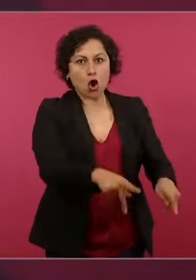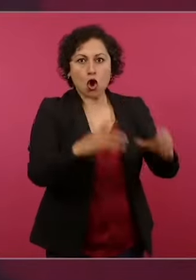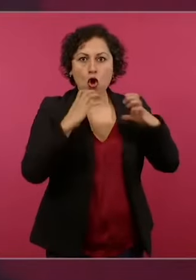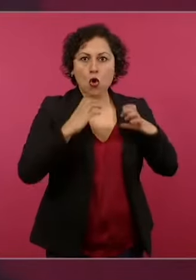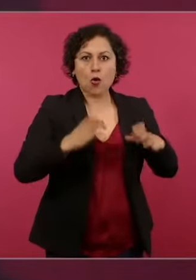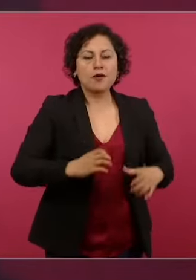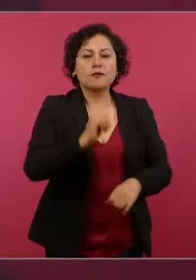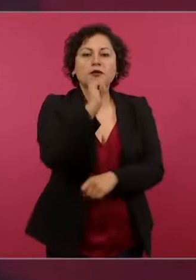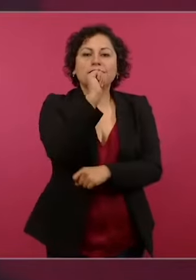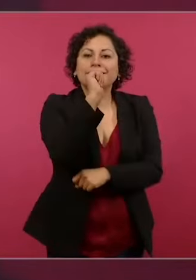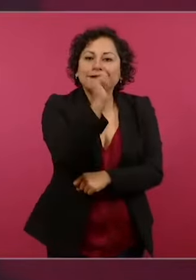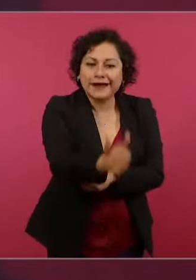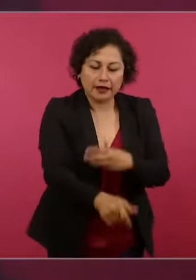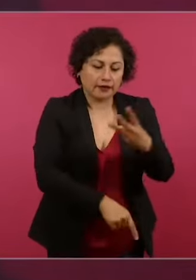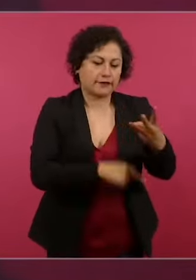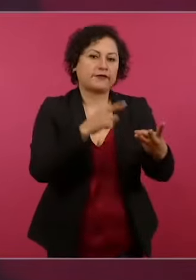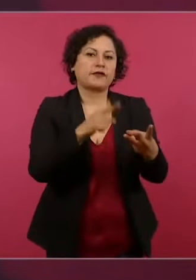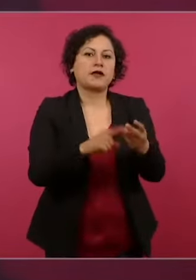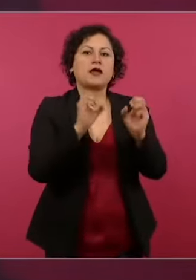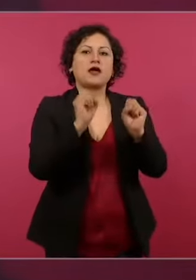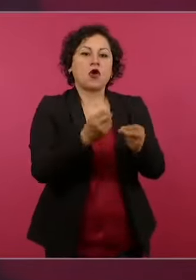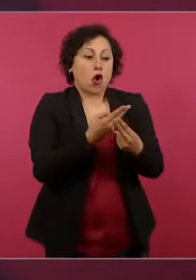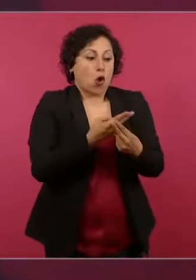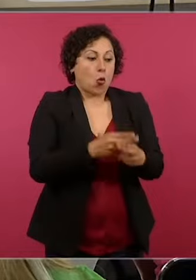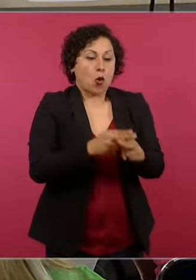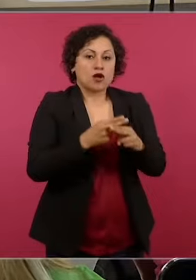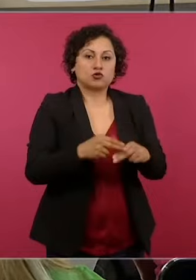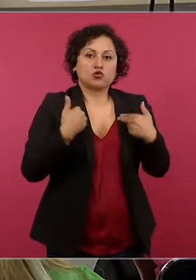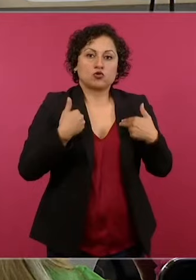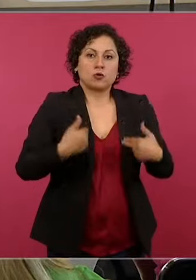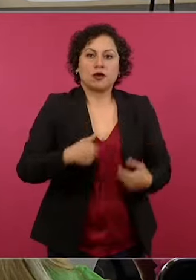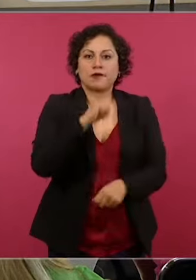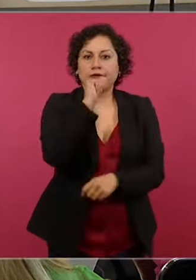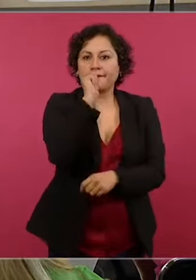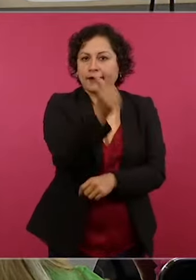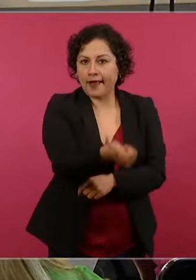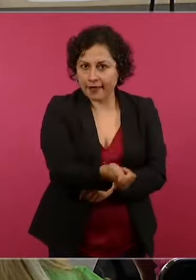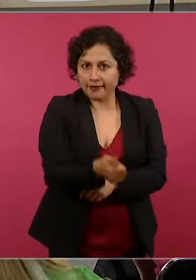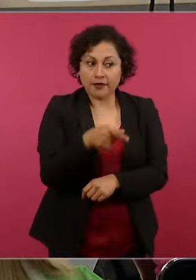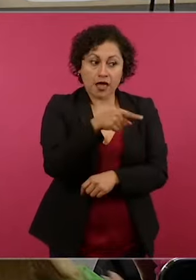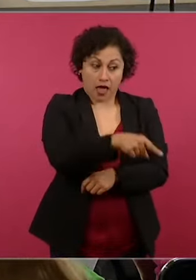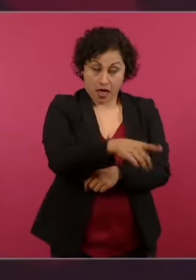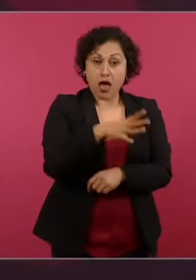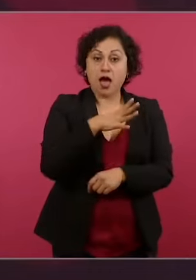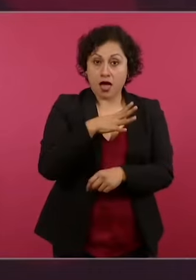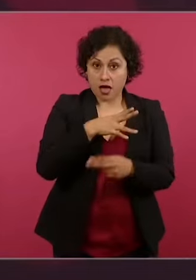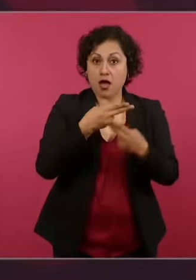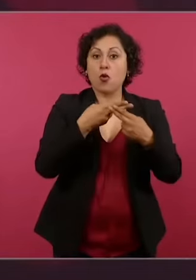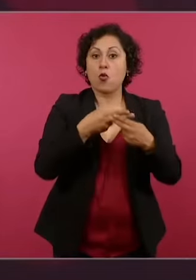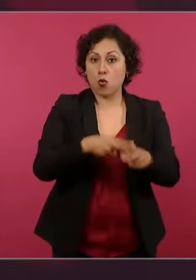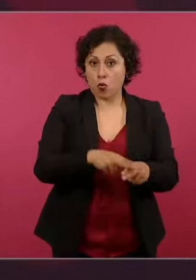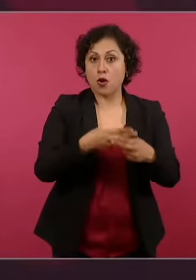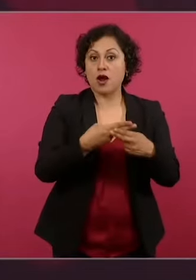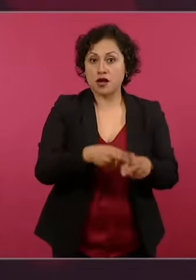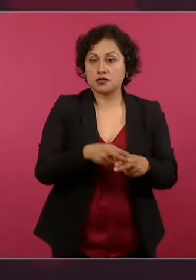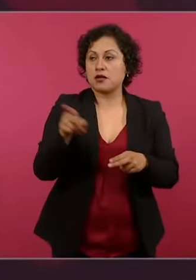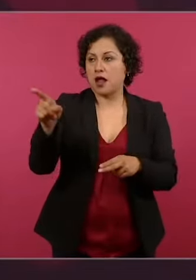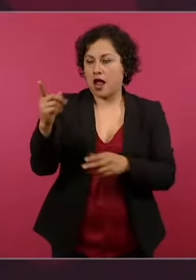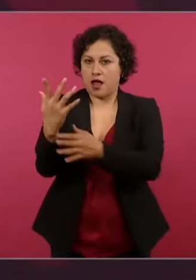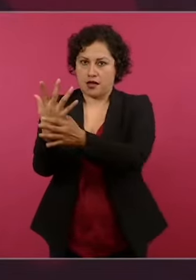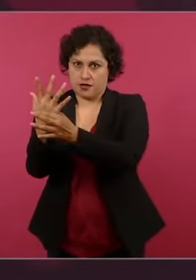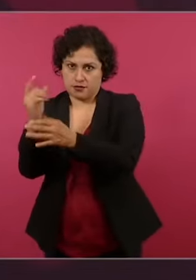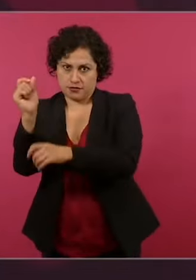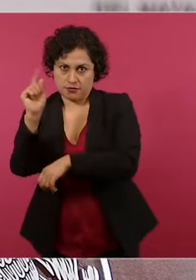tampoco había restos humanos. Se encontraron algunos restos óseos, de acuerdo con los peritos,